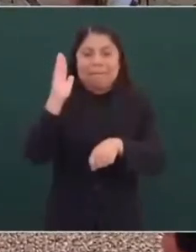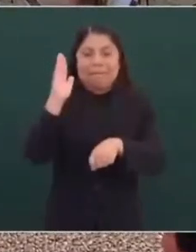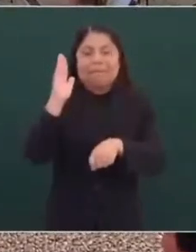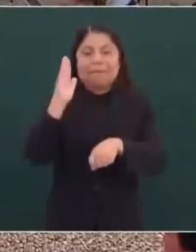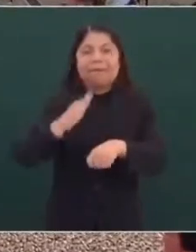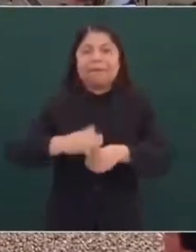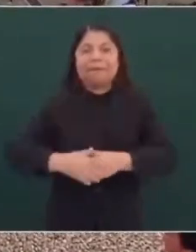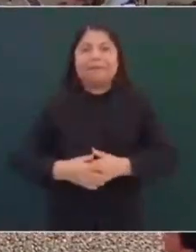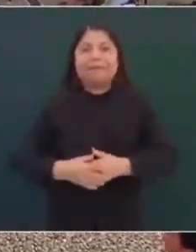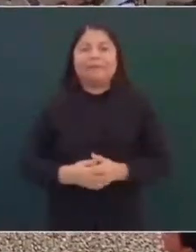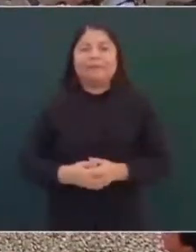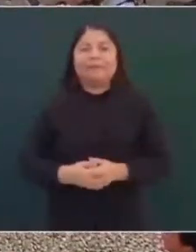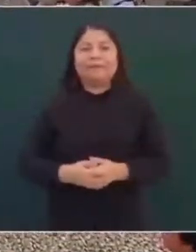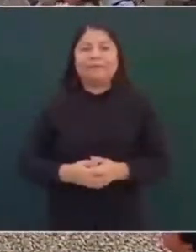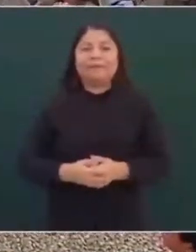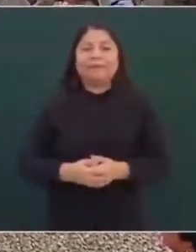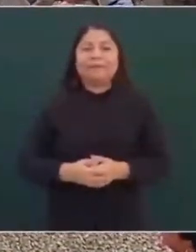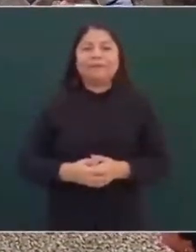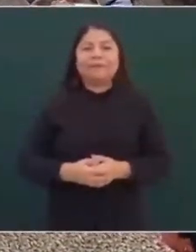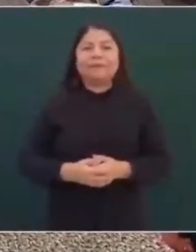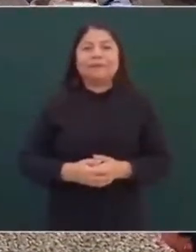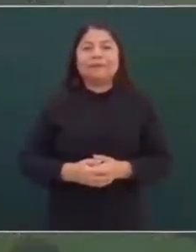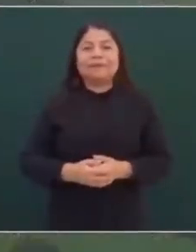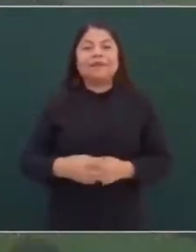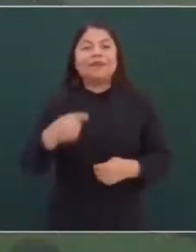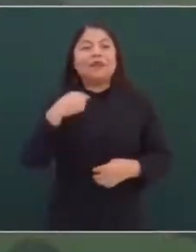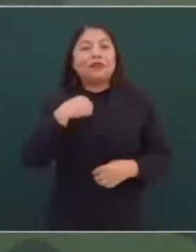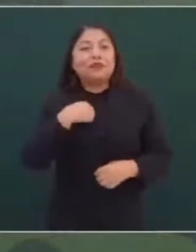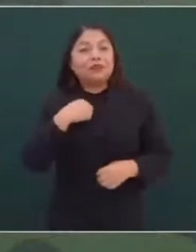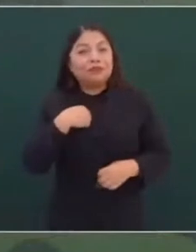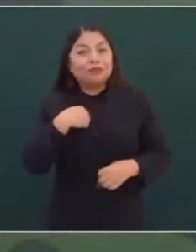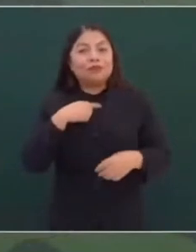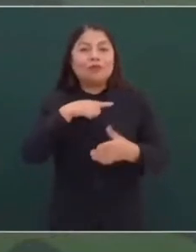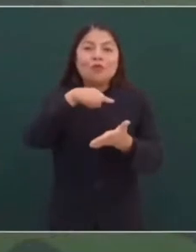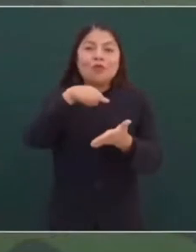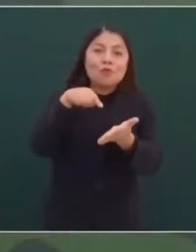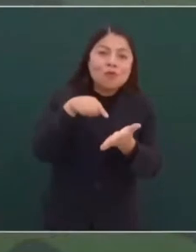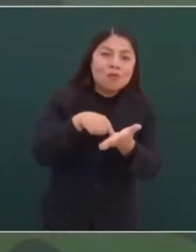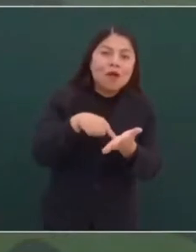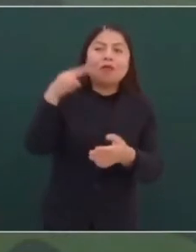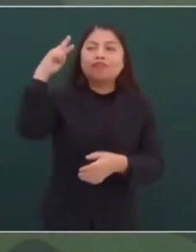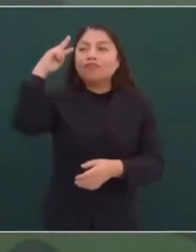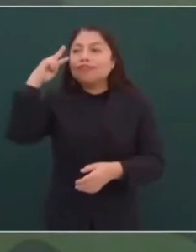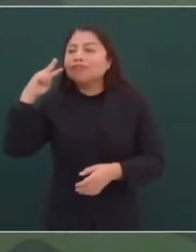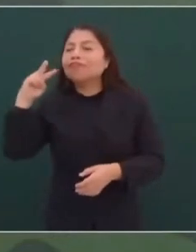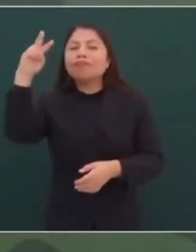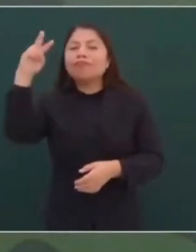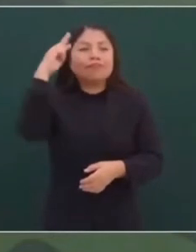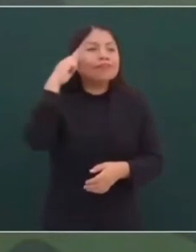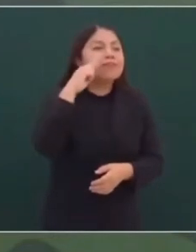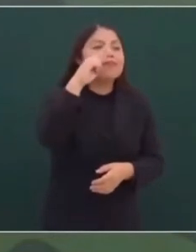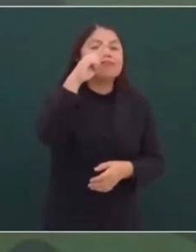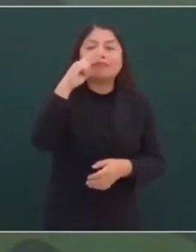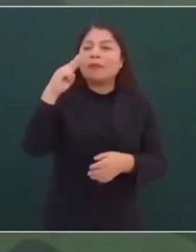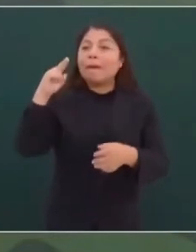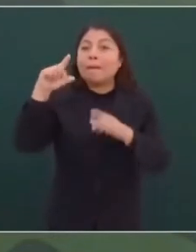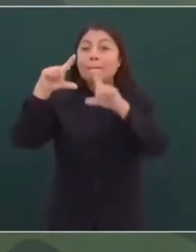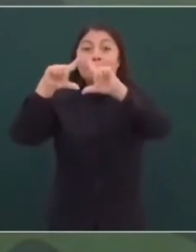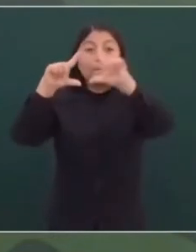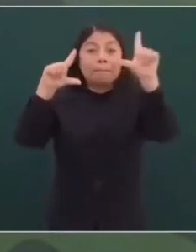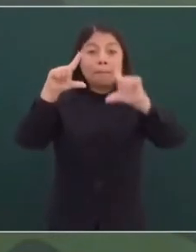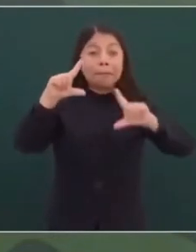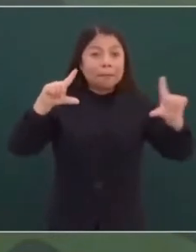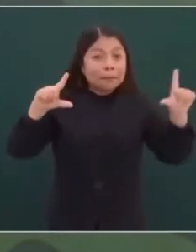Pero, yo que soy andariego y visito todo el país,